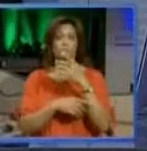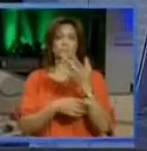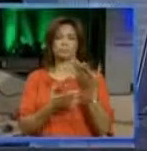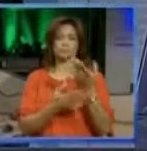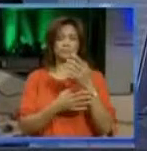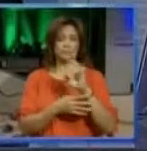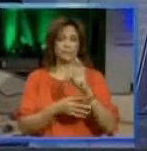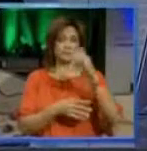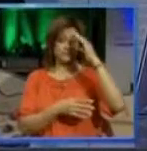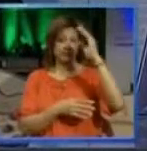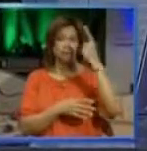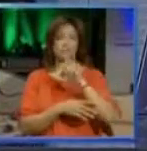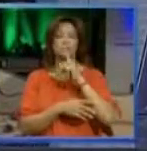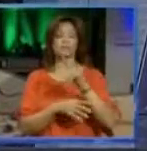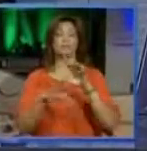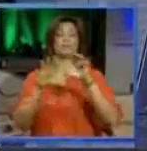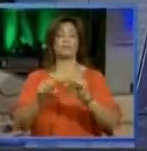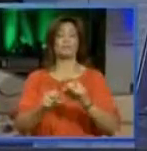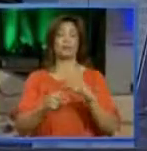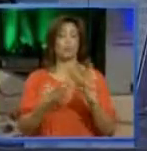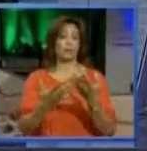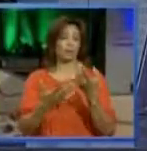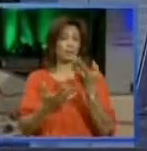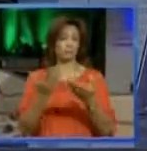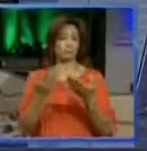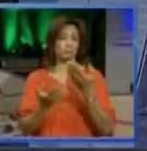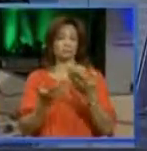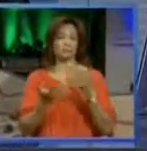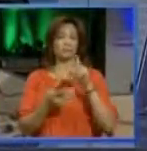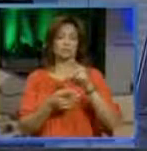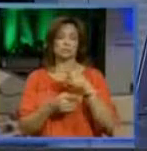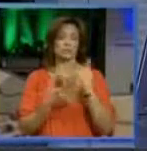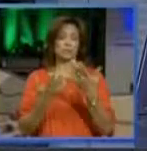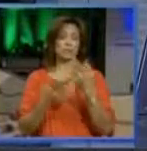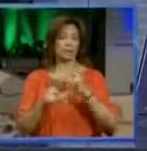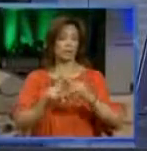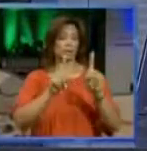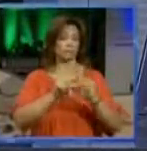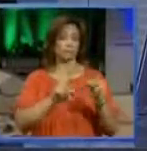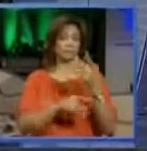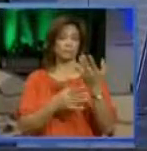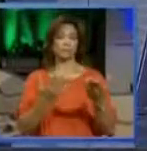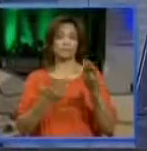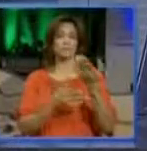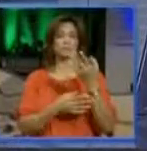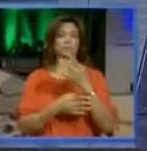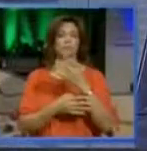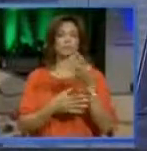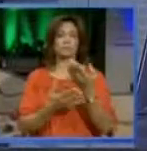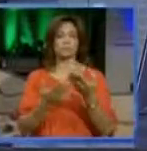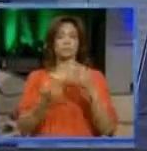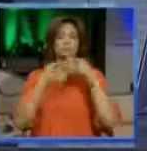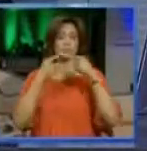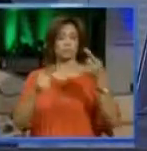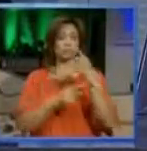ex capitana estaba detenida o arrestada. Son términos que habría que ver la diferencia. Se hicieron